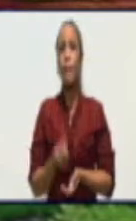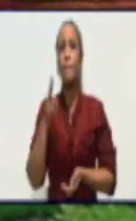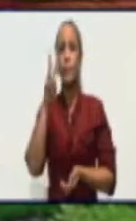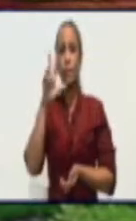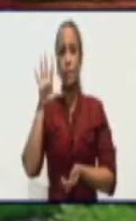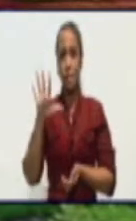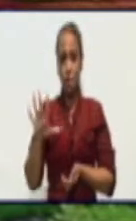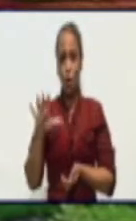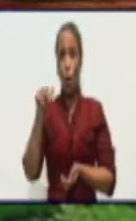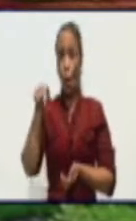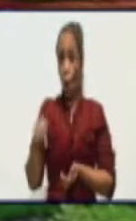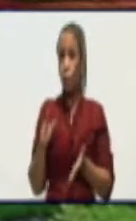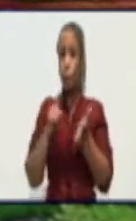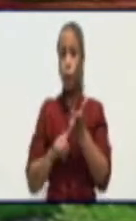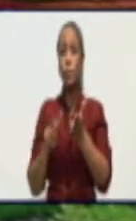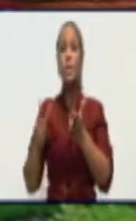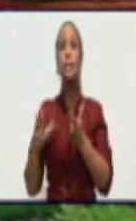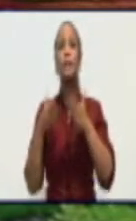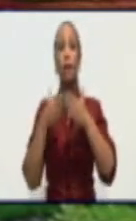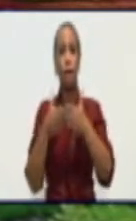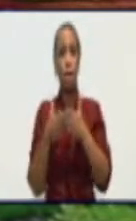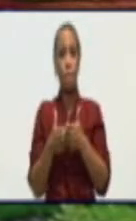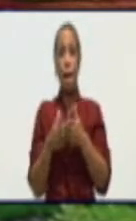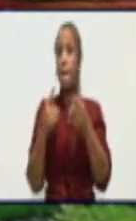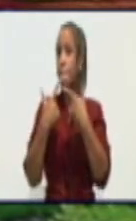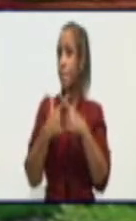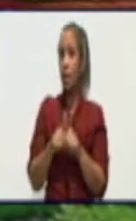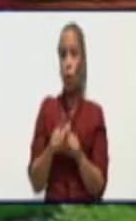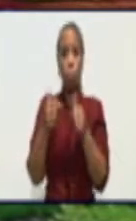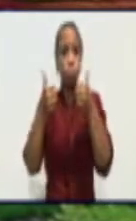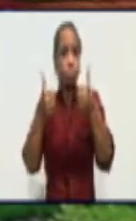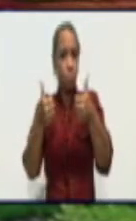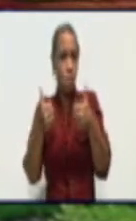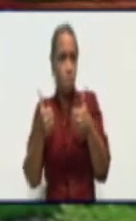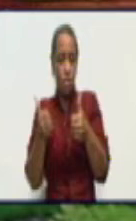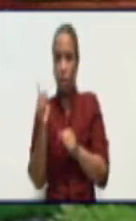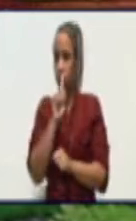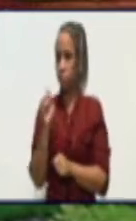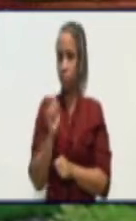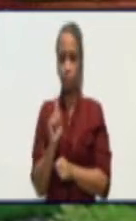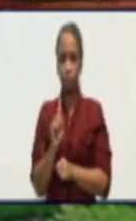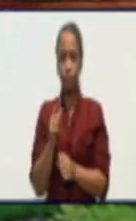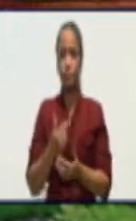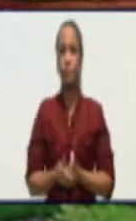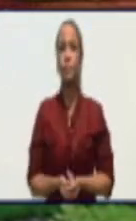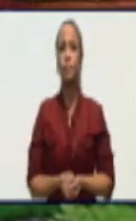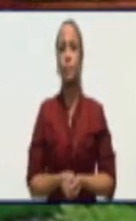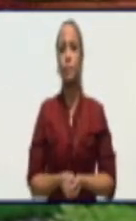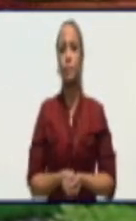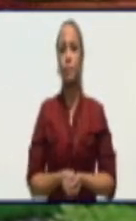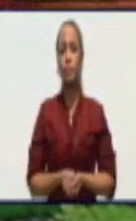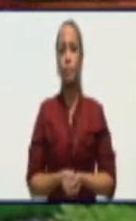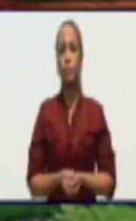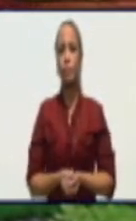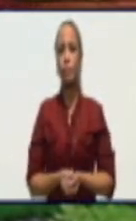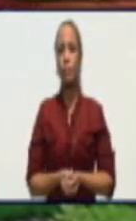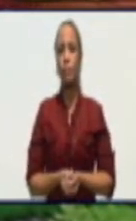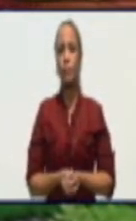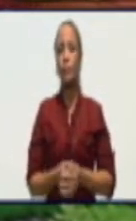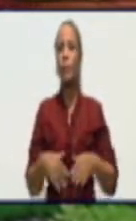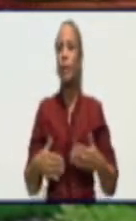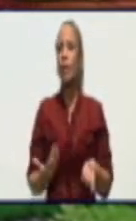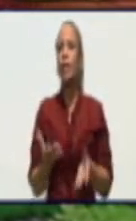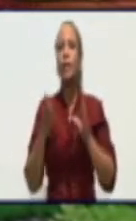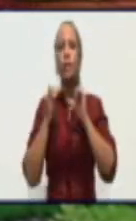casos en Granma y no estamos bien. Doctora, usted hablaba de